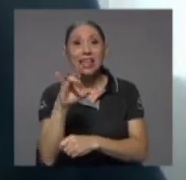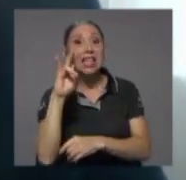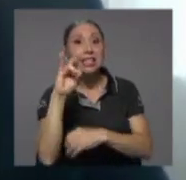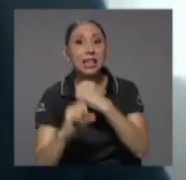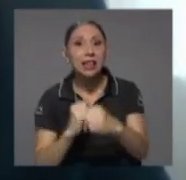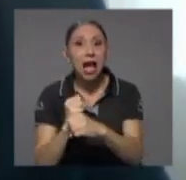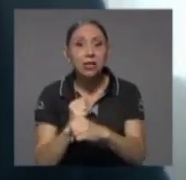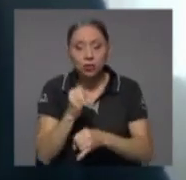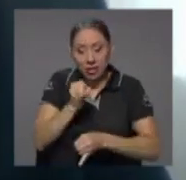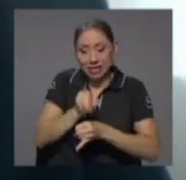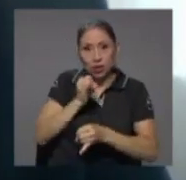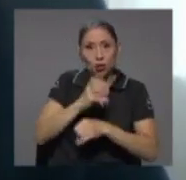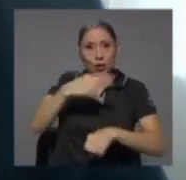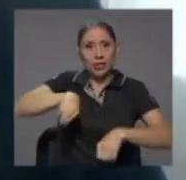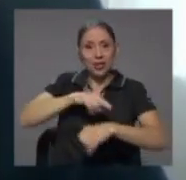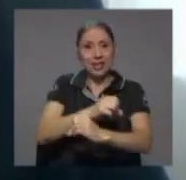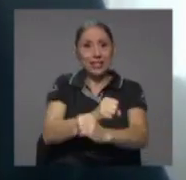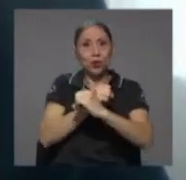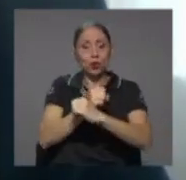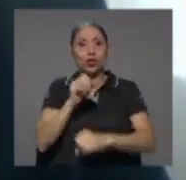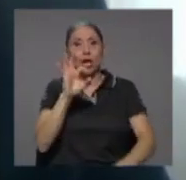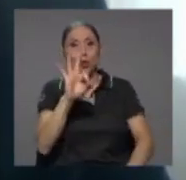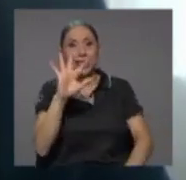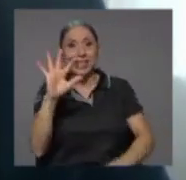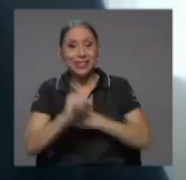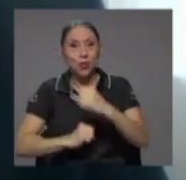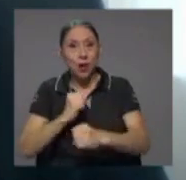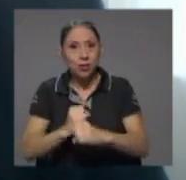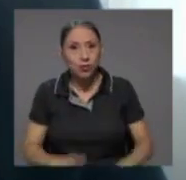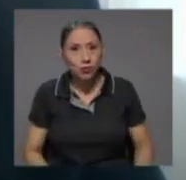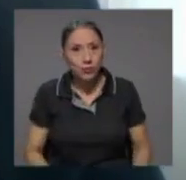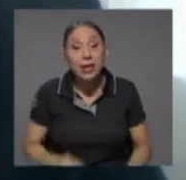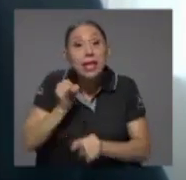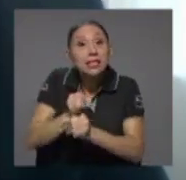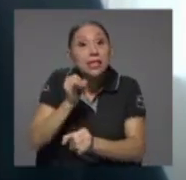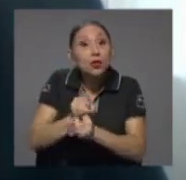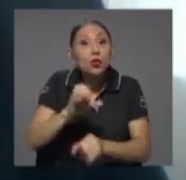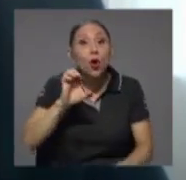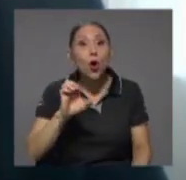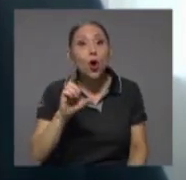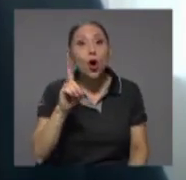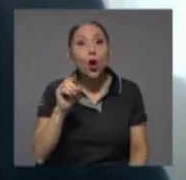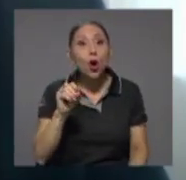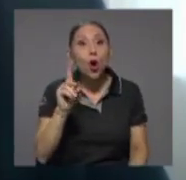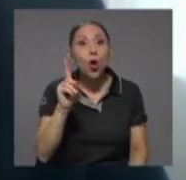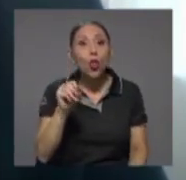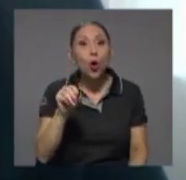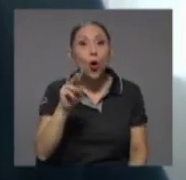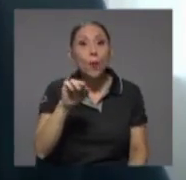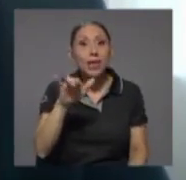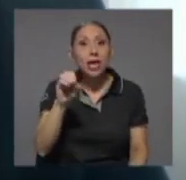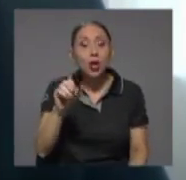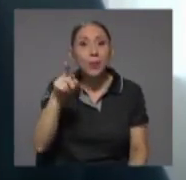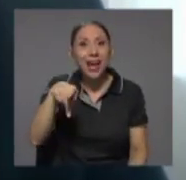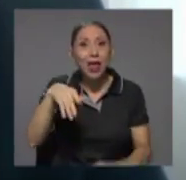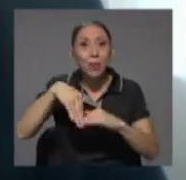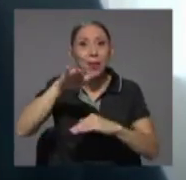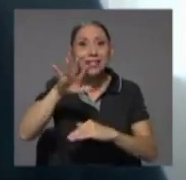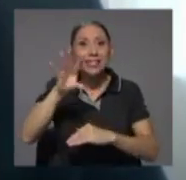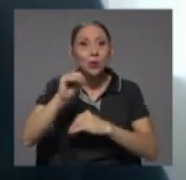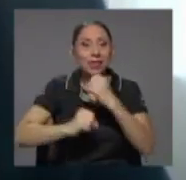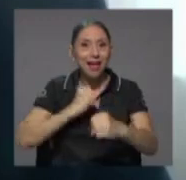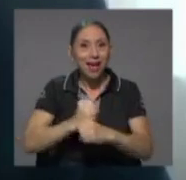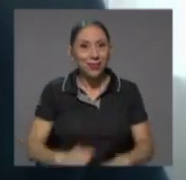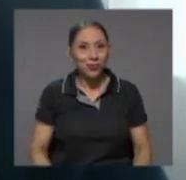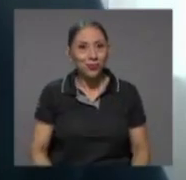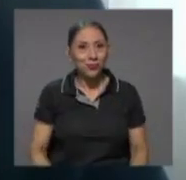nacional de seguros de 95 el instituto clobomiro picado más de 50 años y una IA con